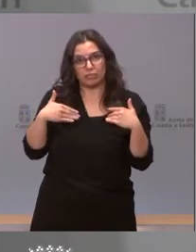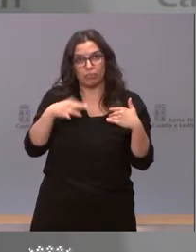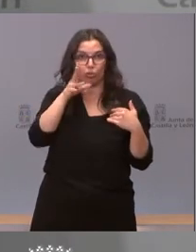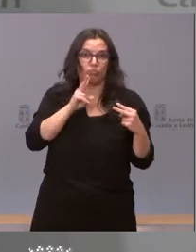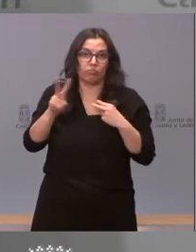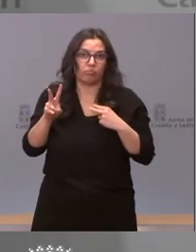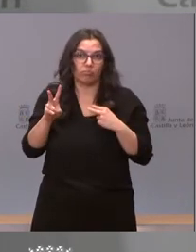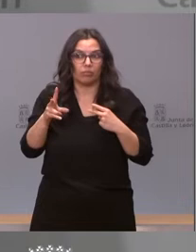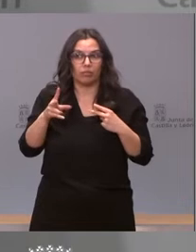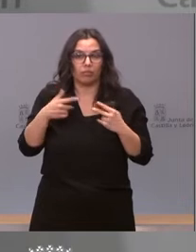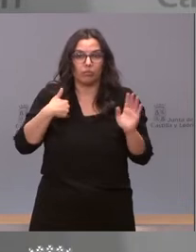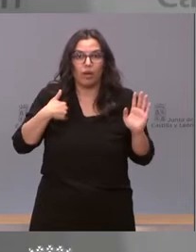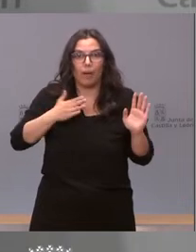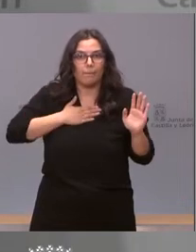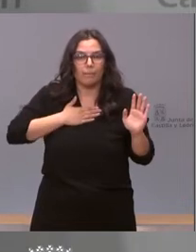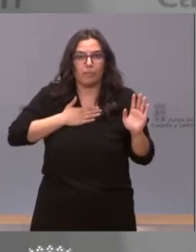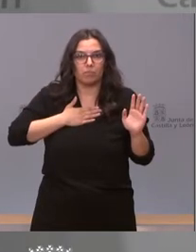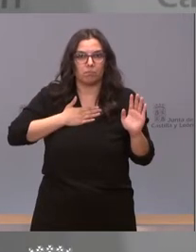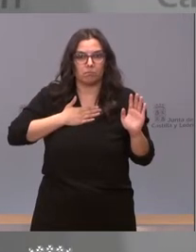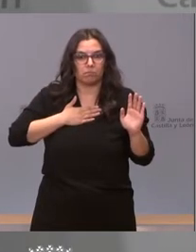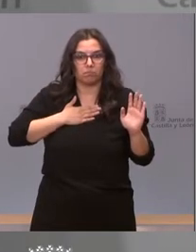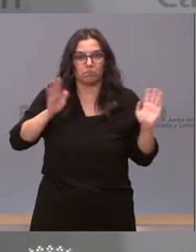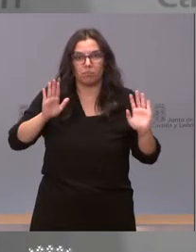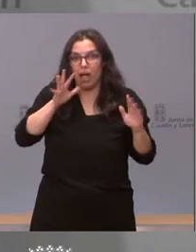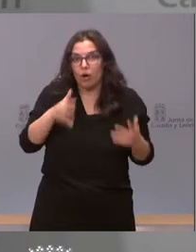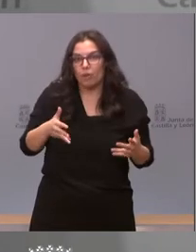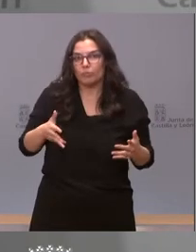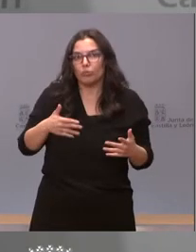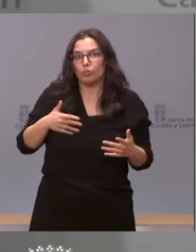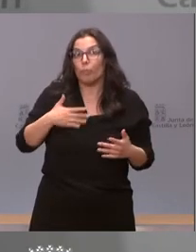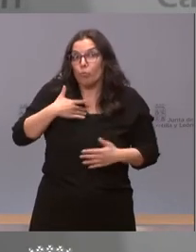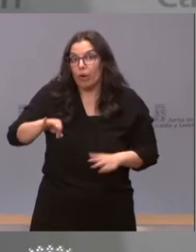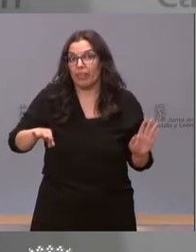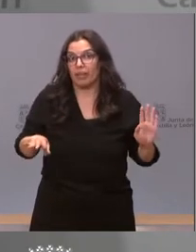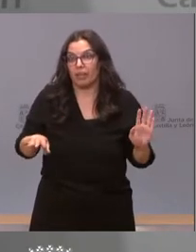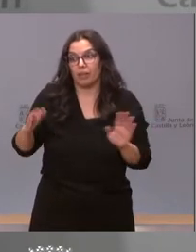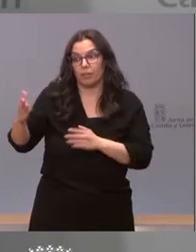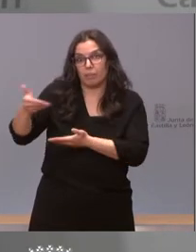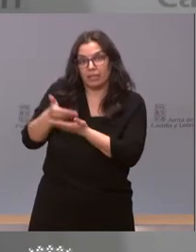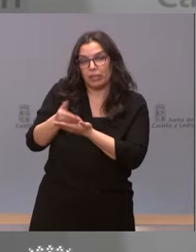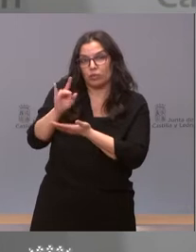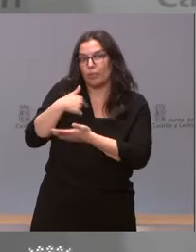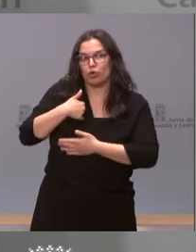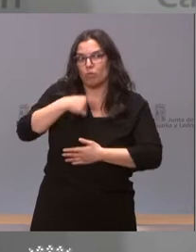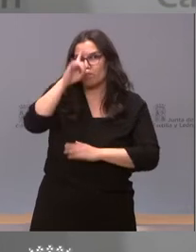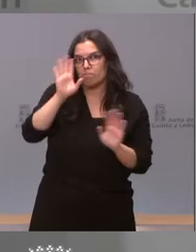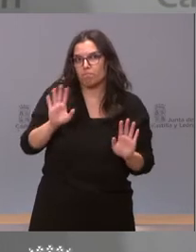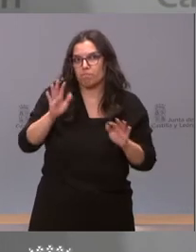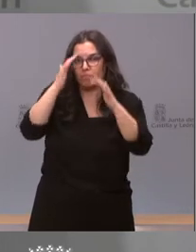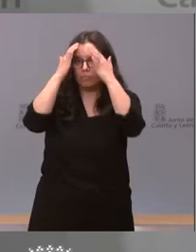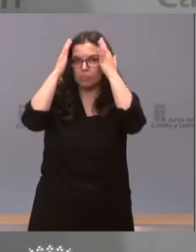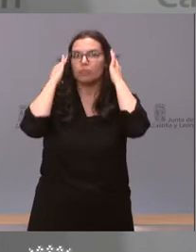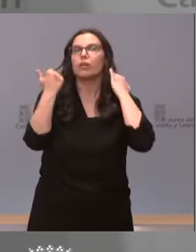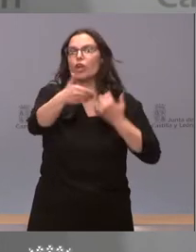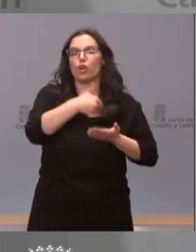Hasta donde yo sé, ahora a mí no me consta en este momento. Puede ser que la haya, pero no se ha solicitado informe